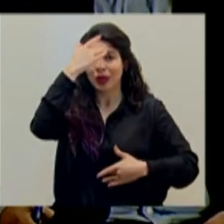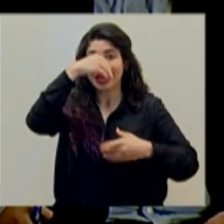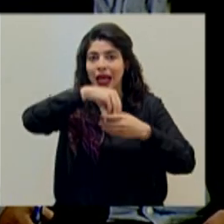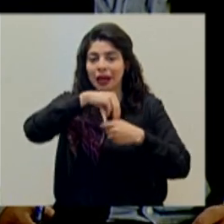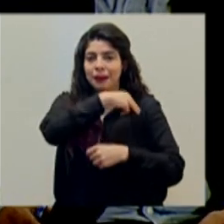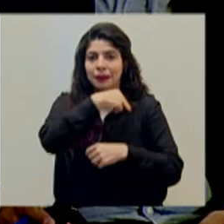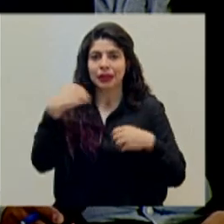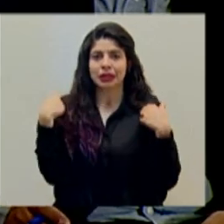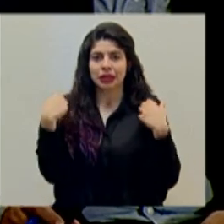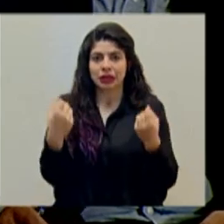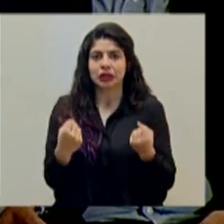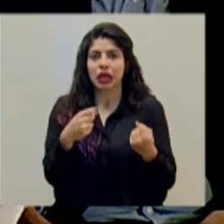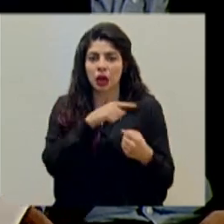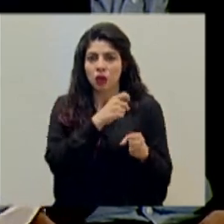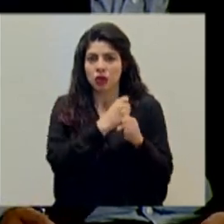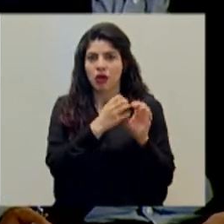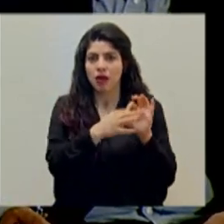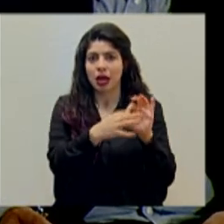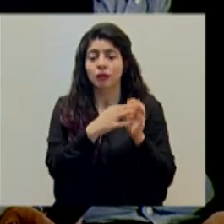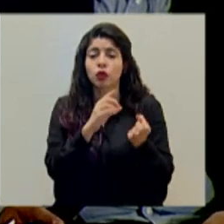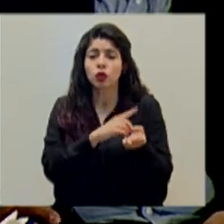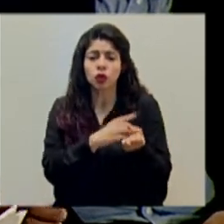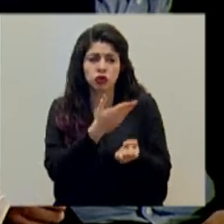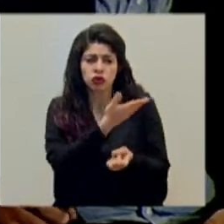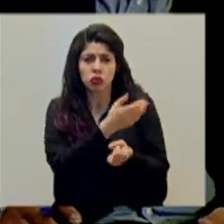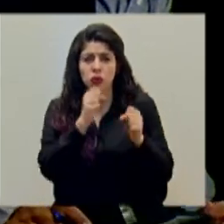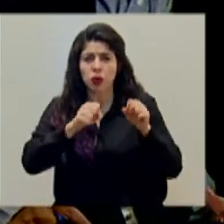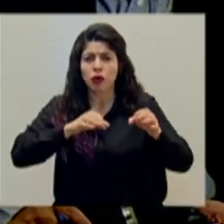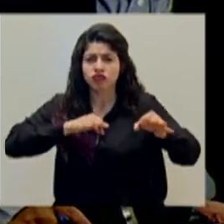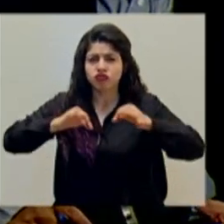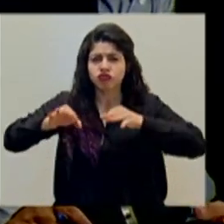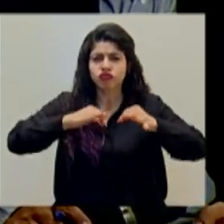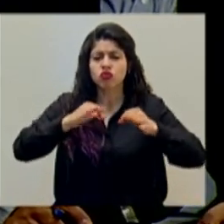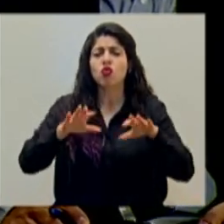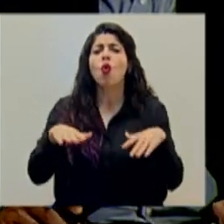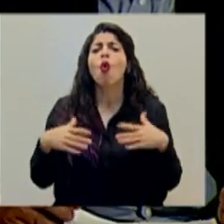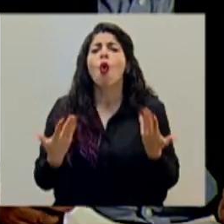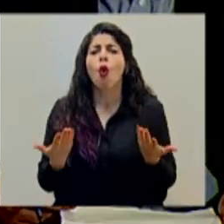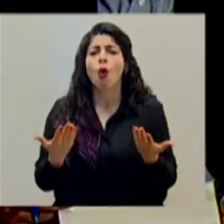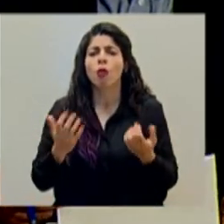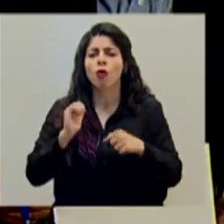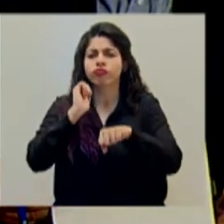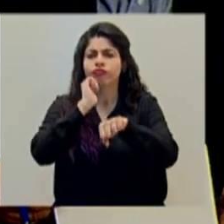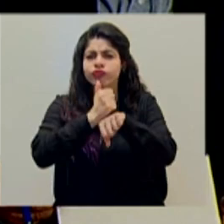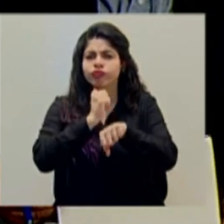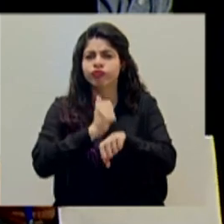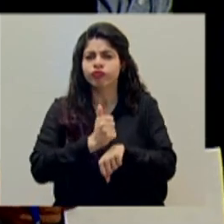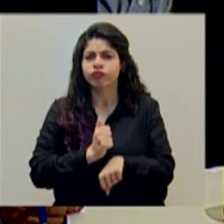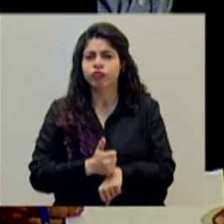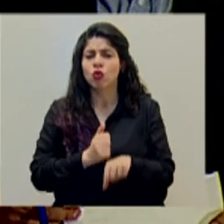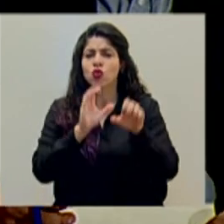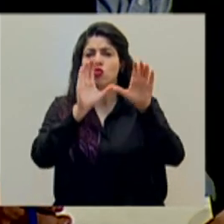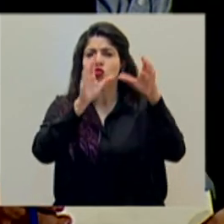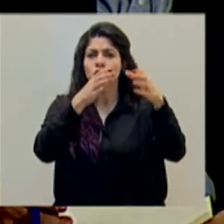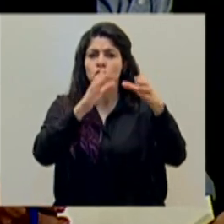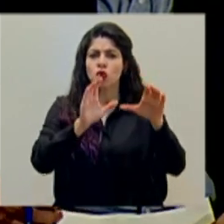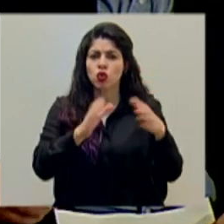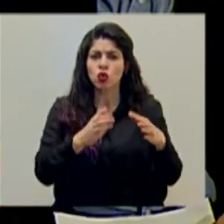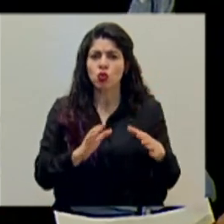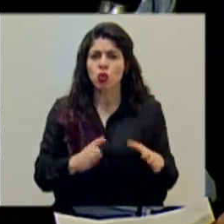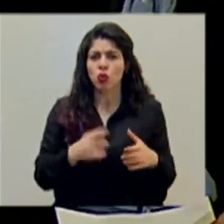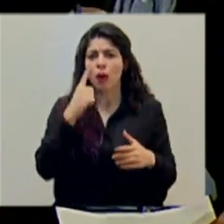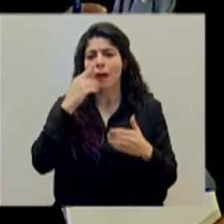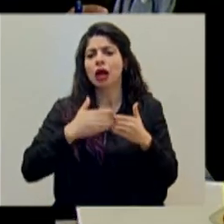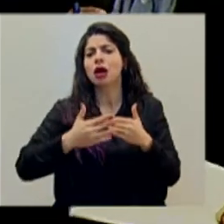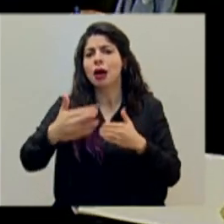de Salud. Entonces, doctor, por favor, para que usted se pueda referir a cómo quedaron constituidos los grupos de vacunación.